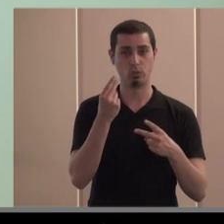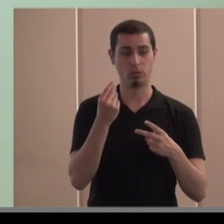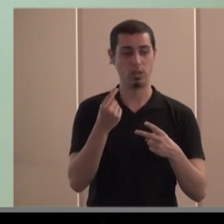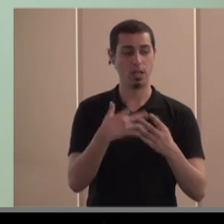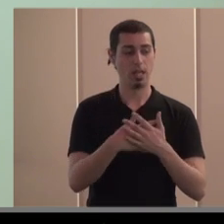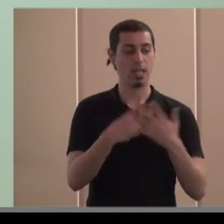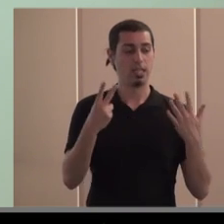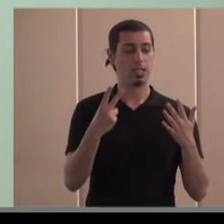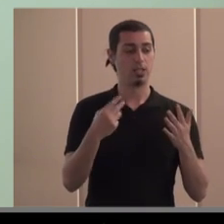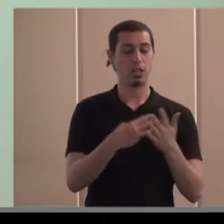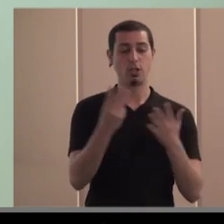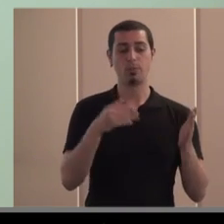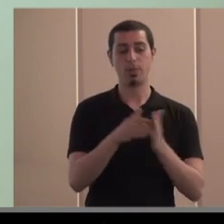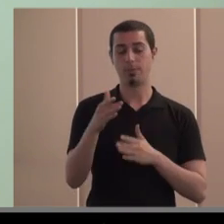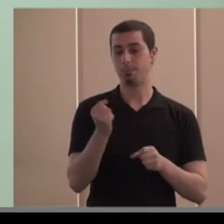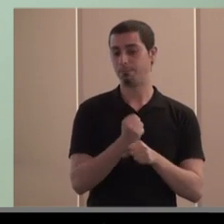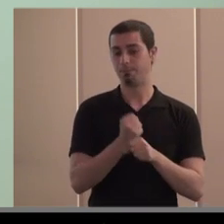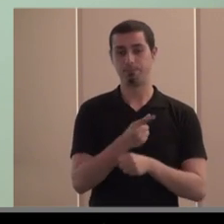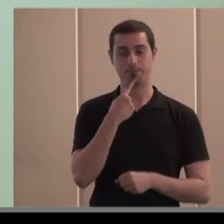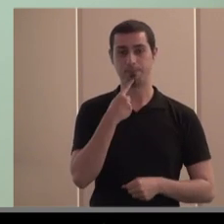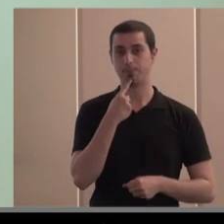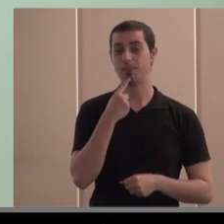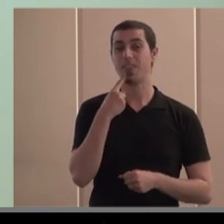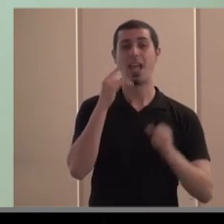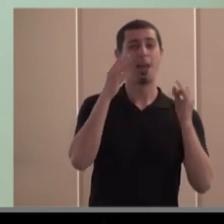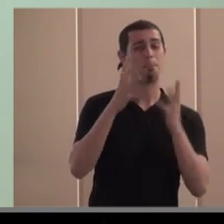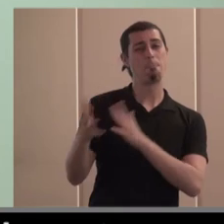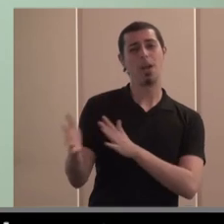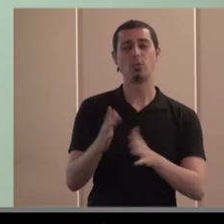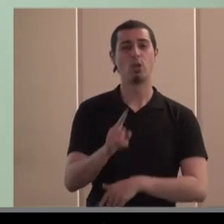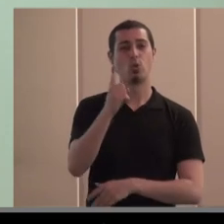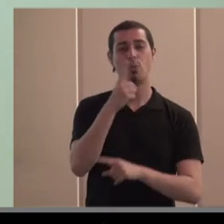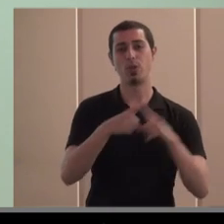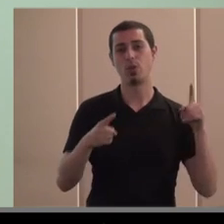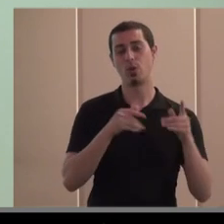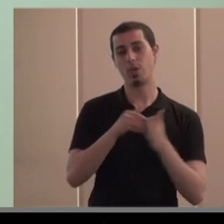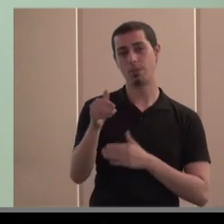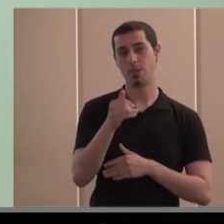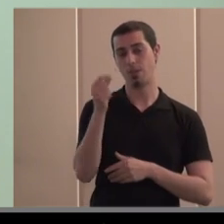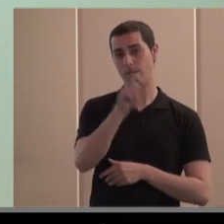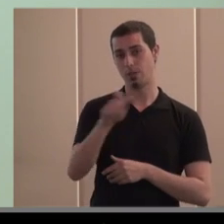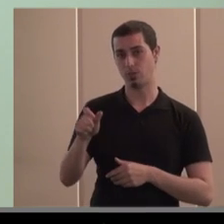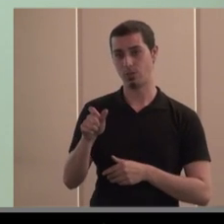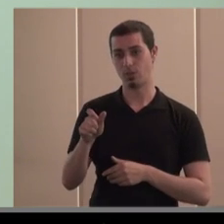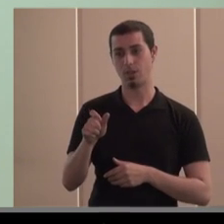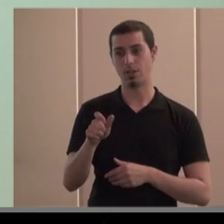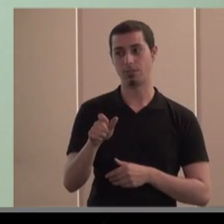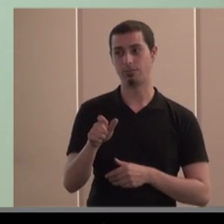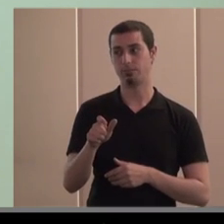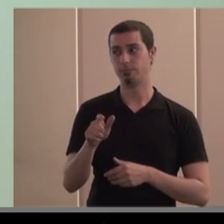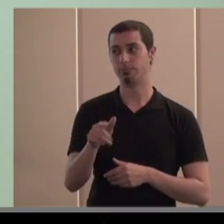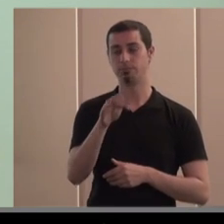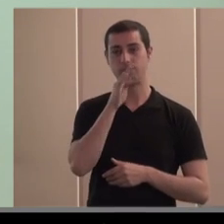importante porque aquí sí que están las cajas rurales metidas calculamos que un millón y medio de personas de la comunidad están están